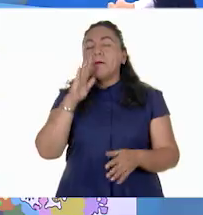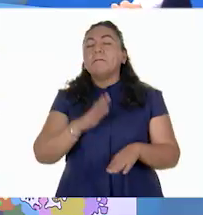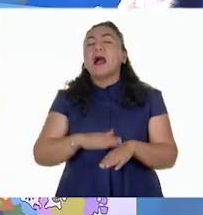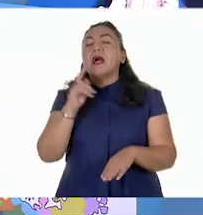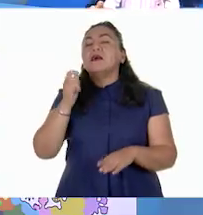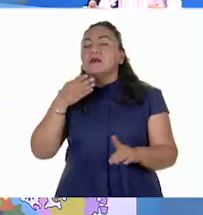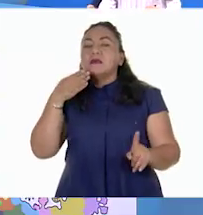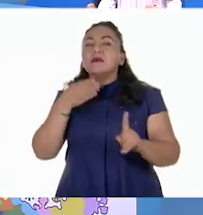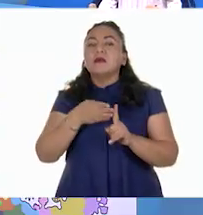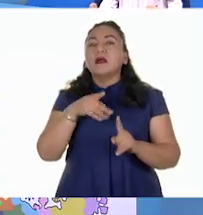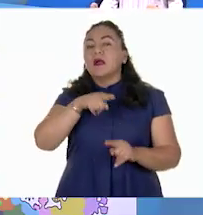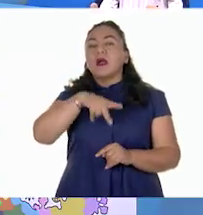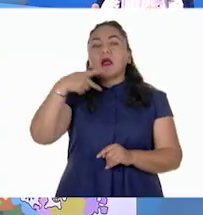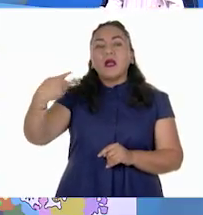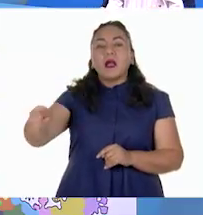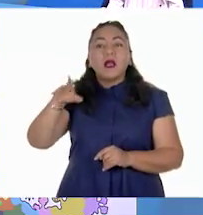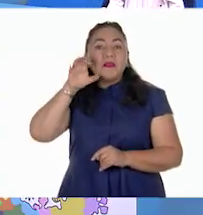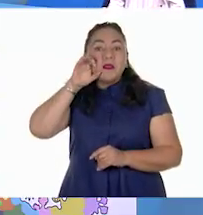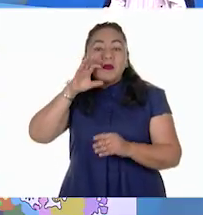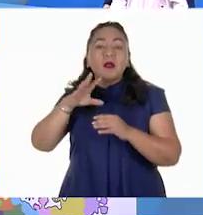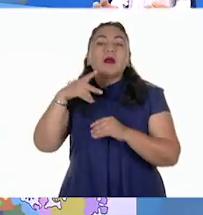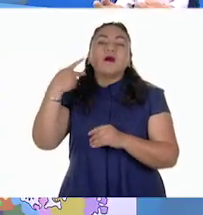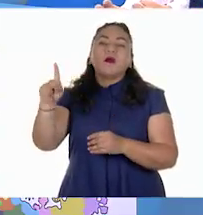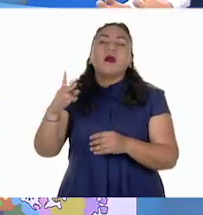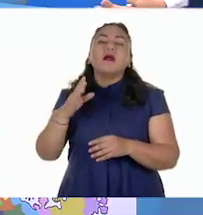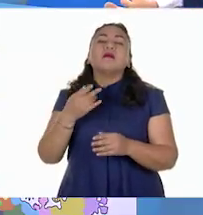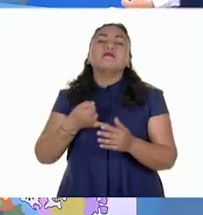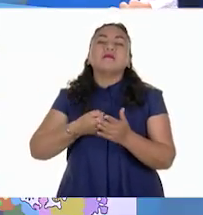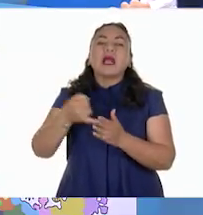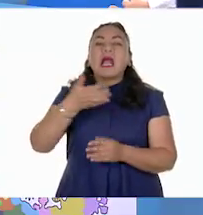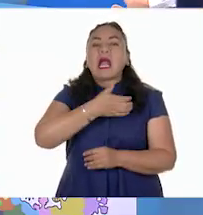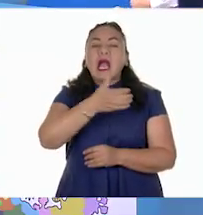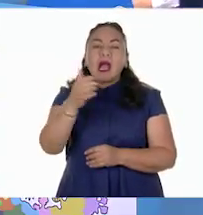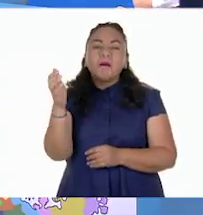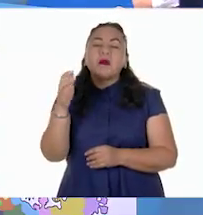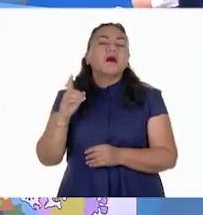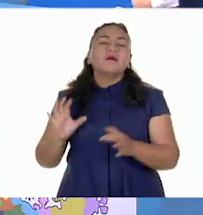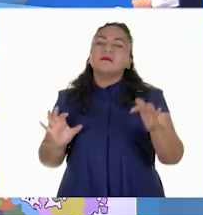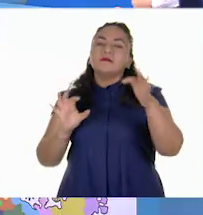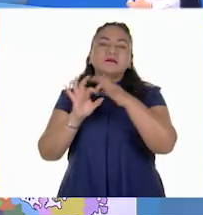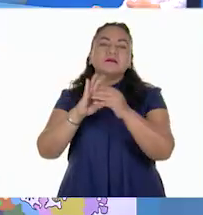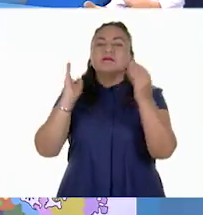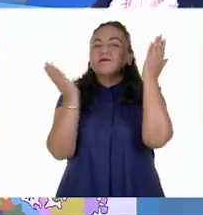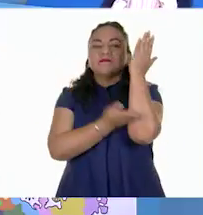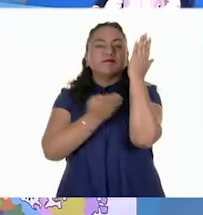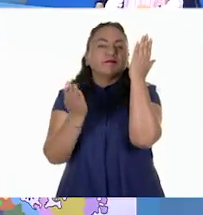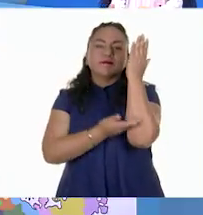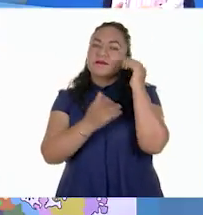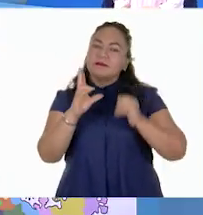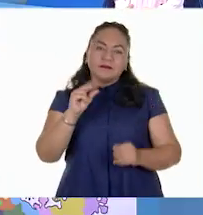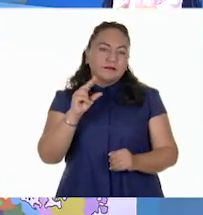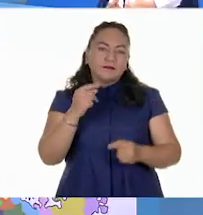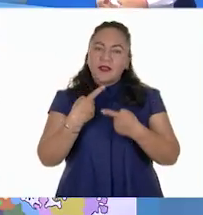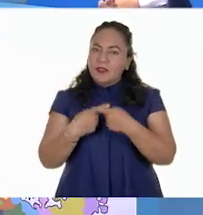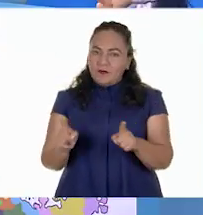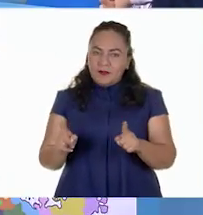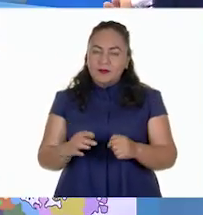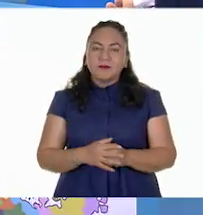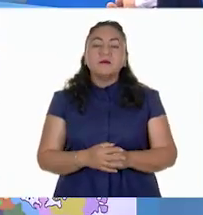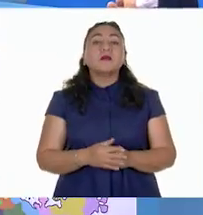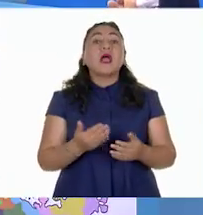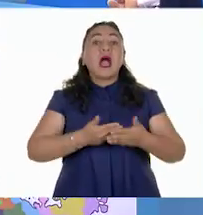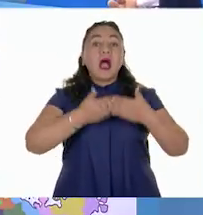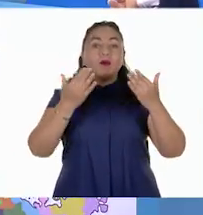bien a la agricultura. Y por lo tanto, no lo podemos asociar con las actividades forestales. Seguimos con